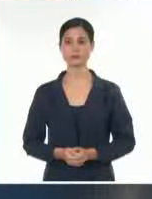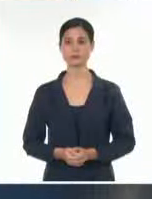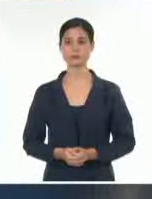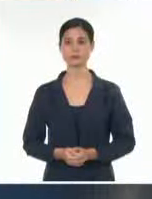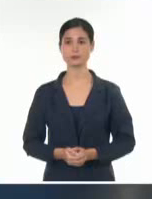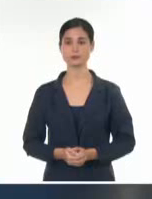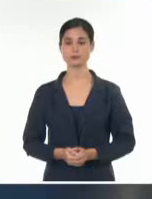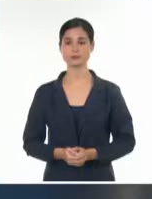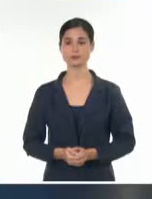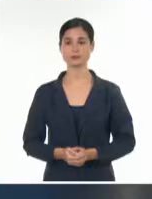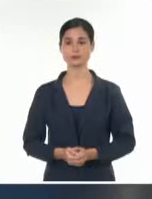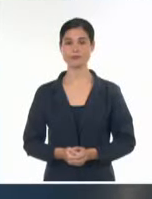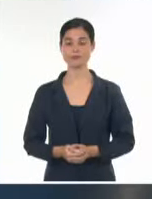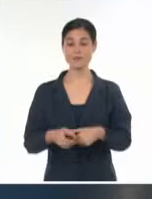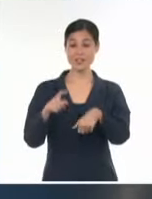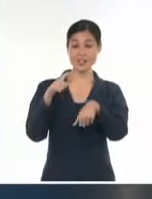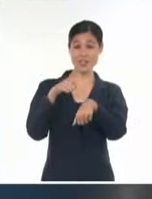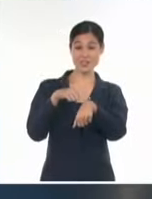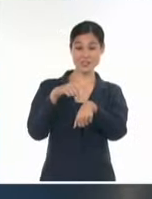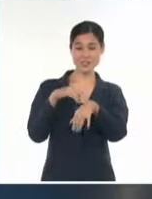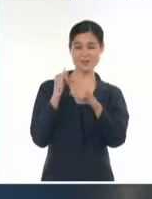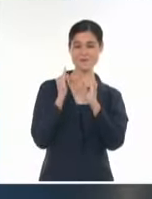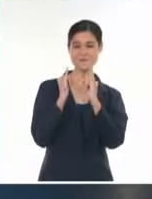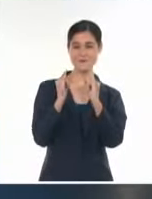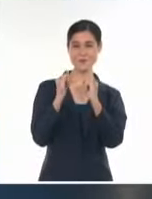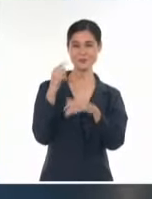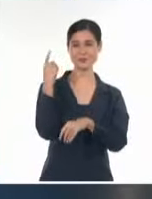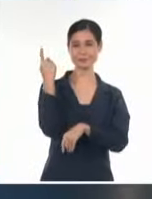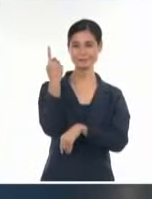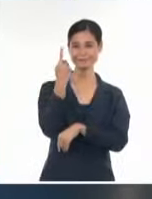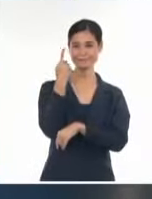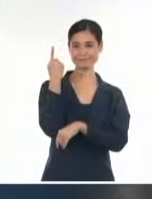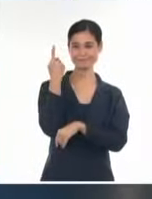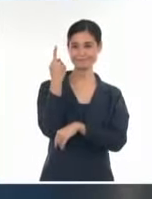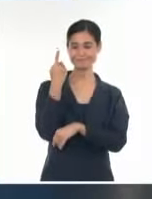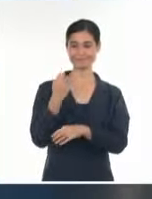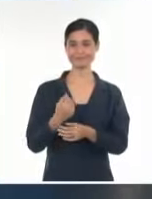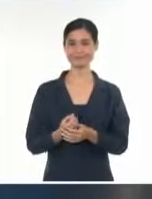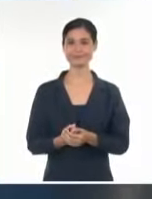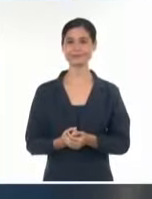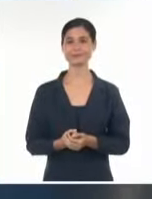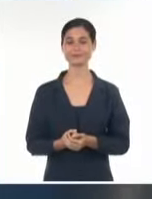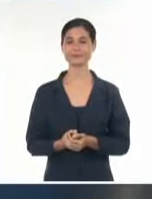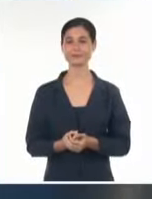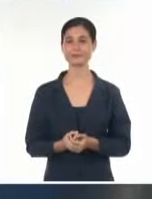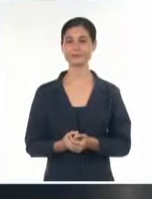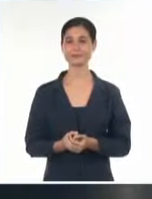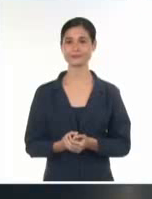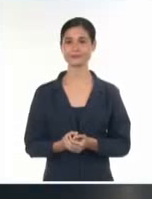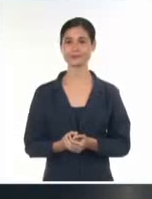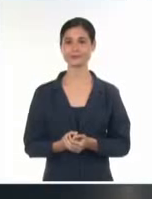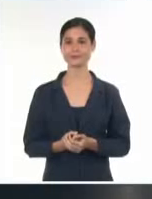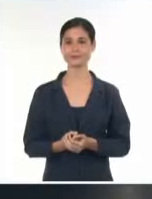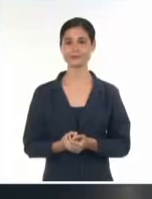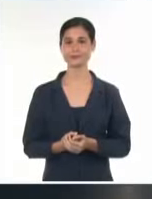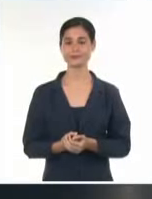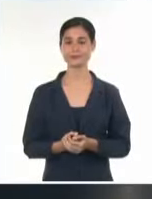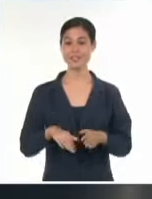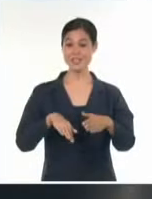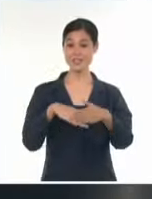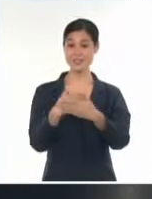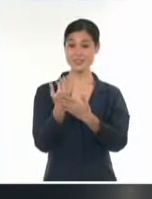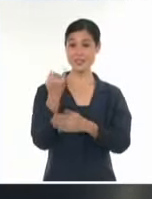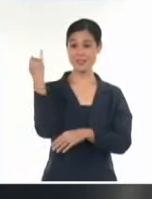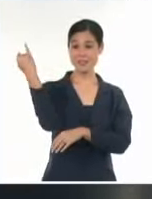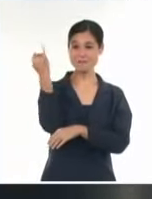Tiempo para nuestro rápido repaso por otras informaciones del ámbito nacional. En ocasión de conmemorarse el Día Internacional del Recuerdo de